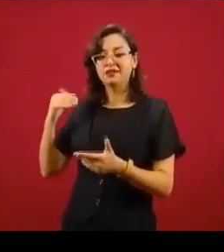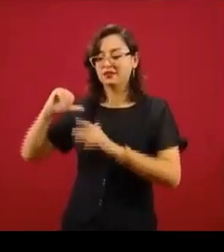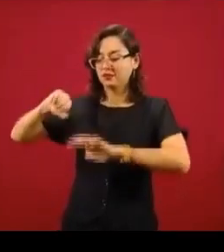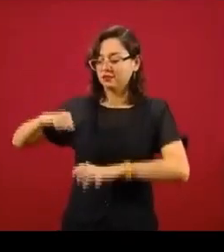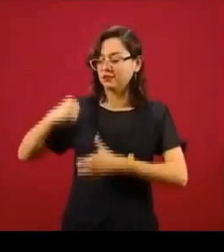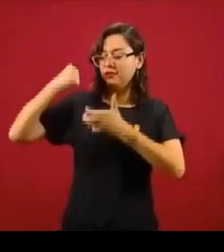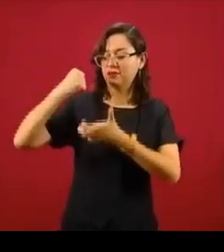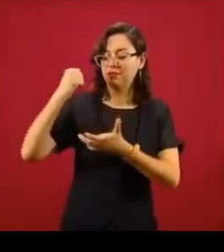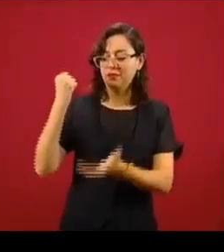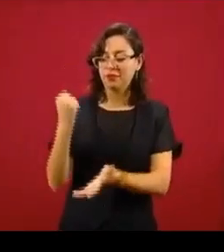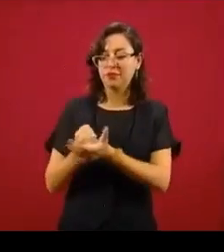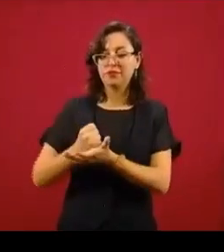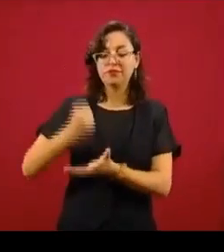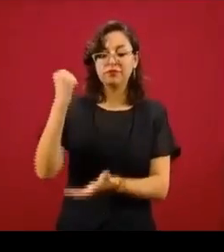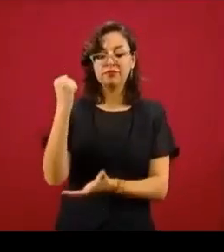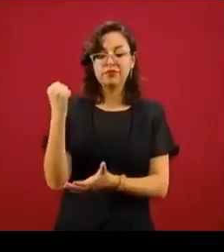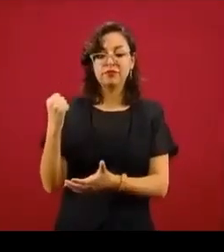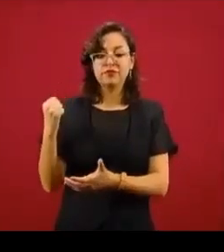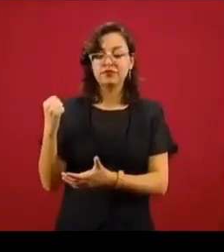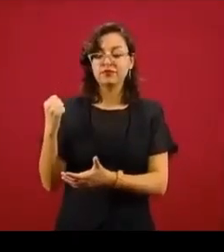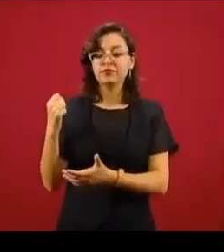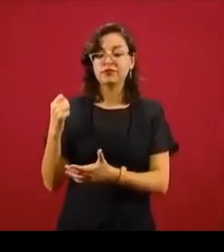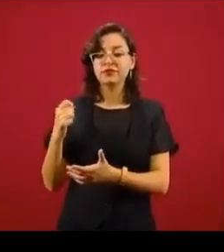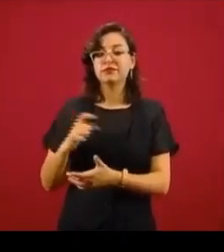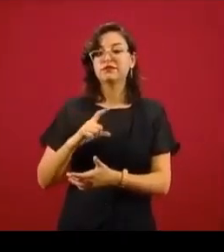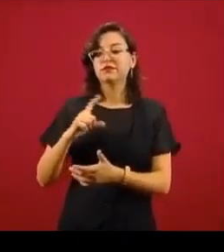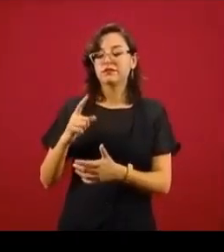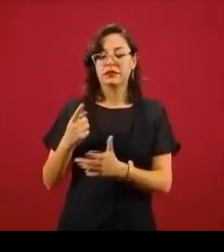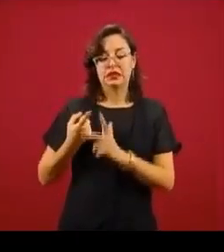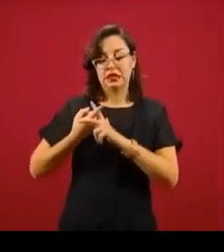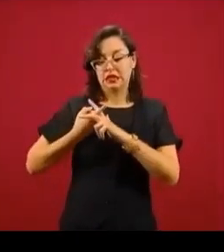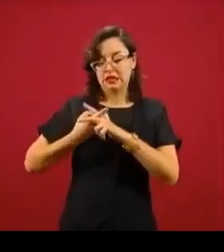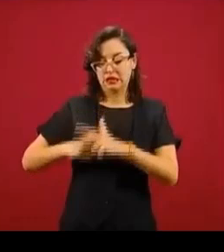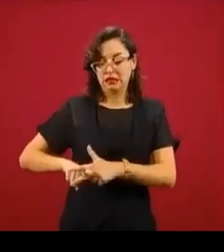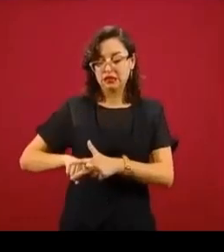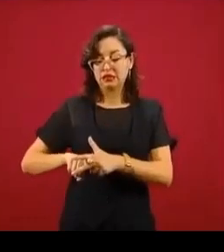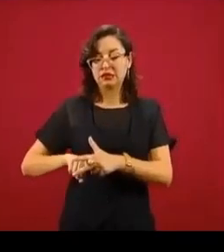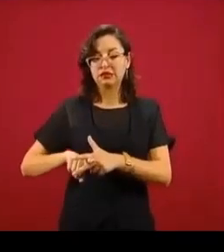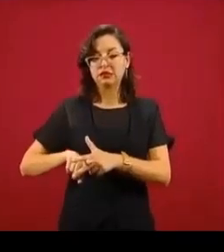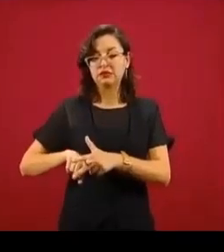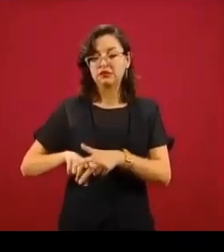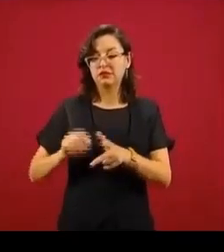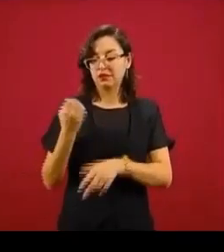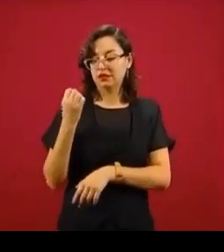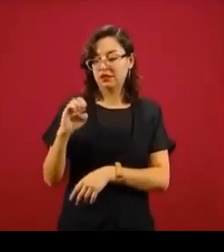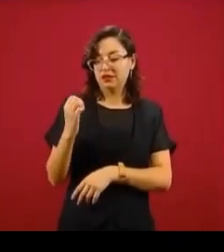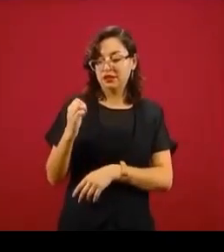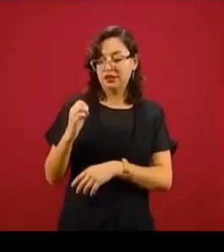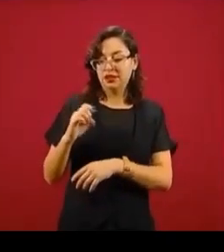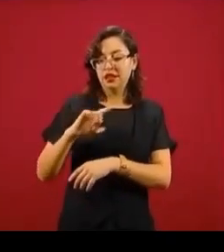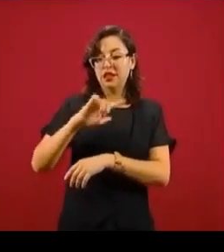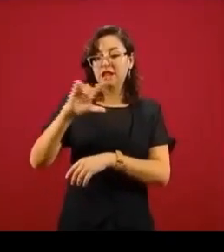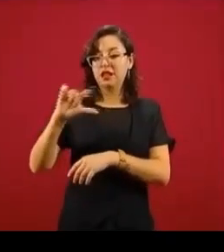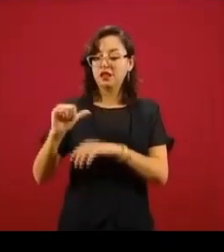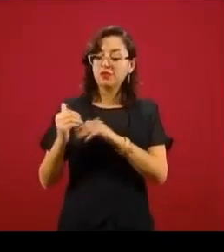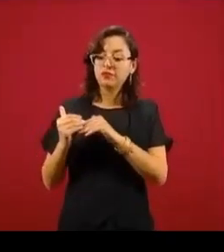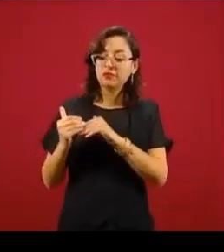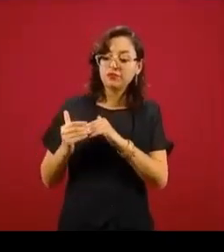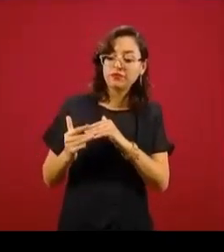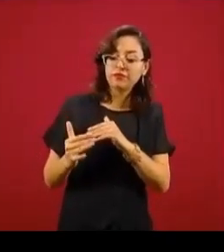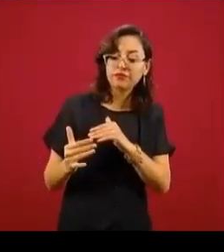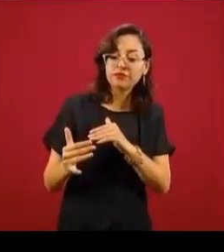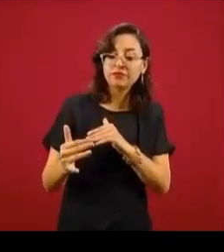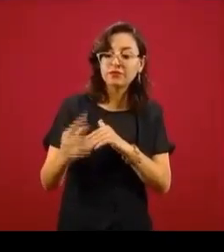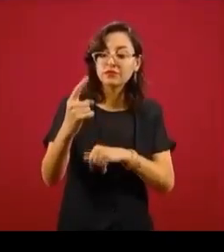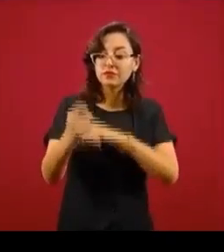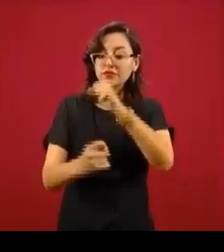y cómo terminaba siendo ejercido el